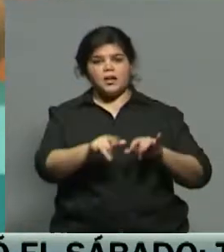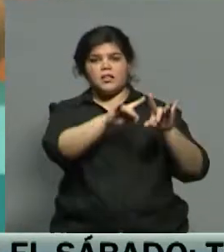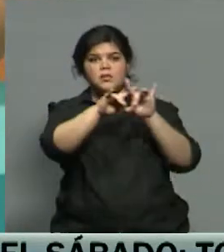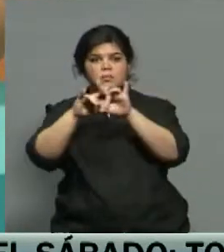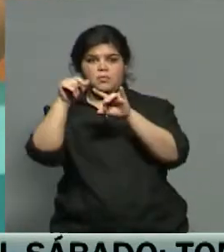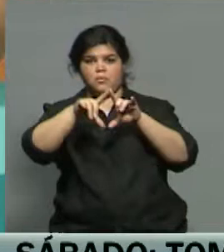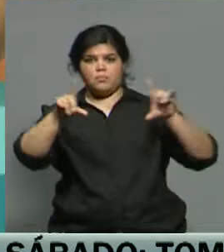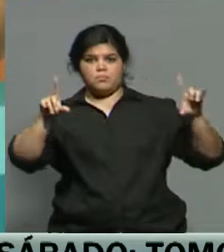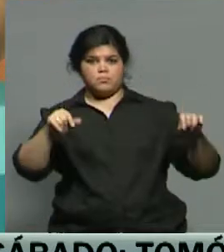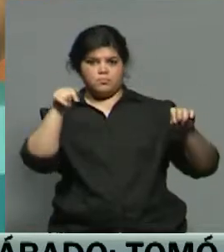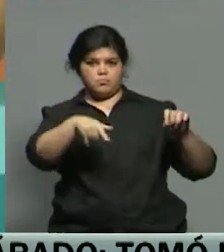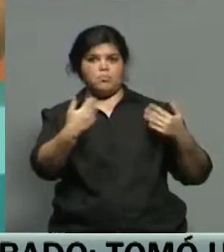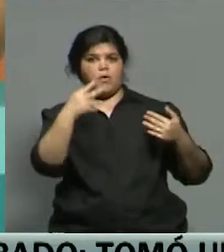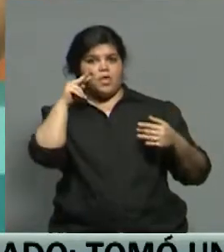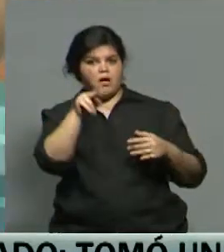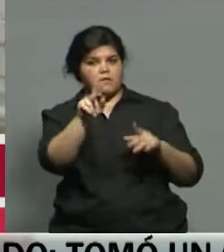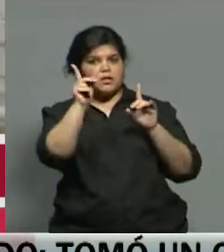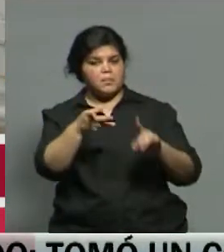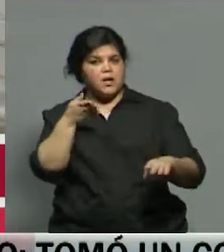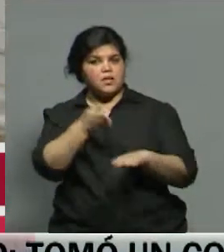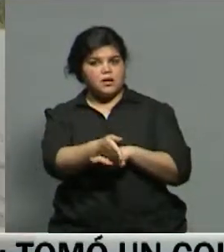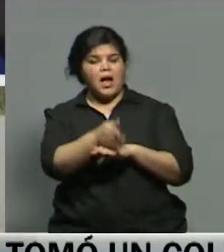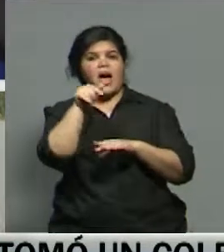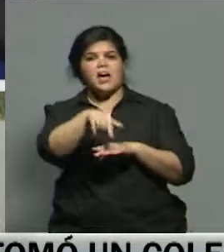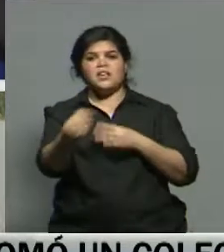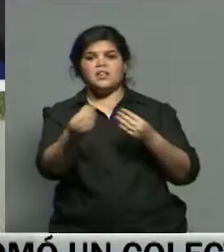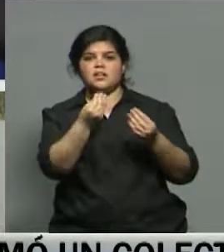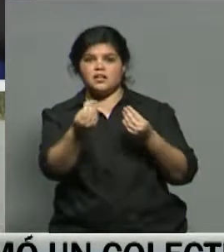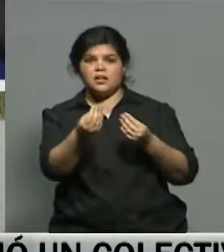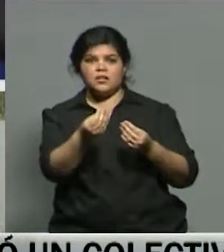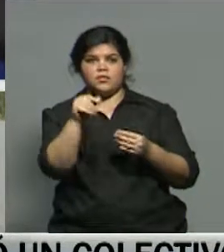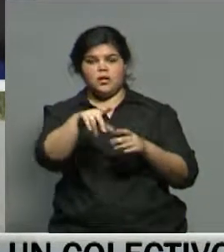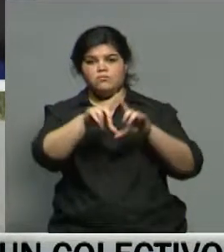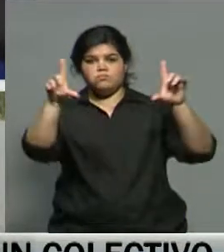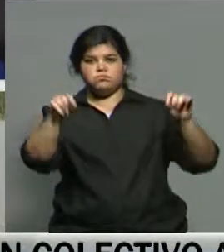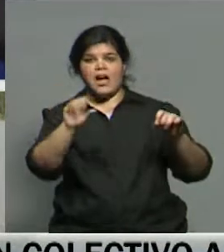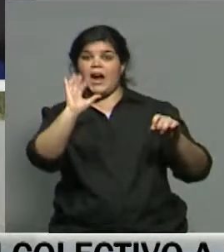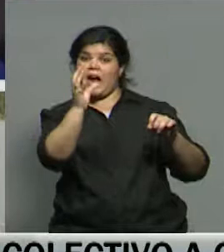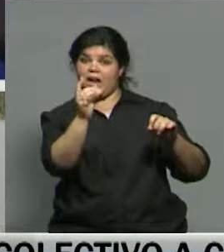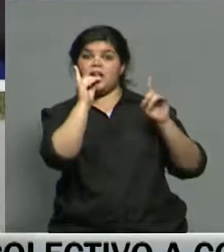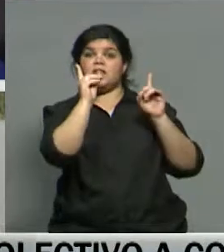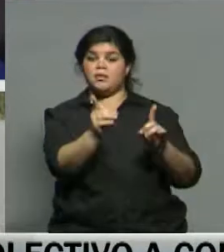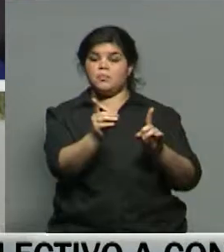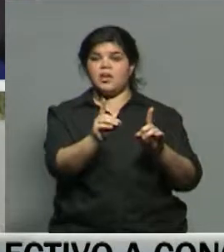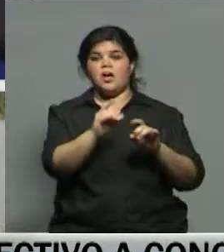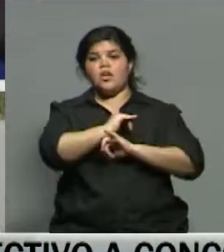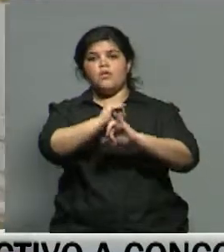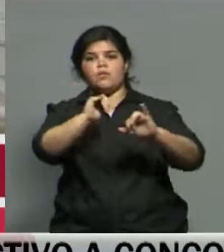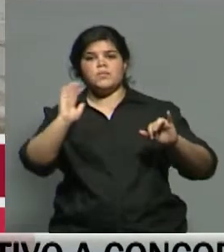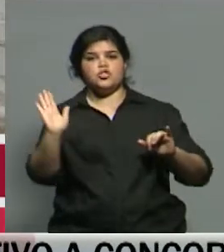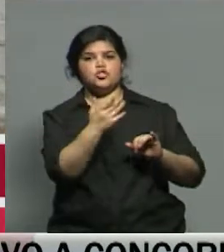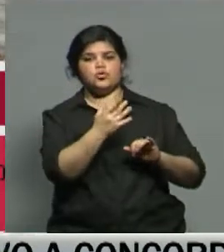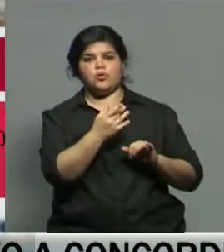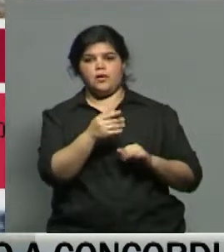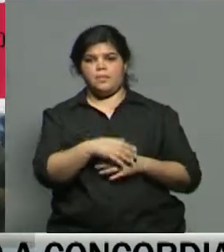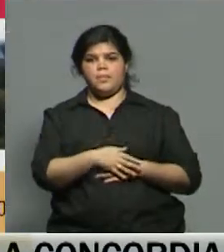.universidad.com.ar, allí está el streaming del canal y también todos los contenidos subidos